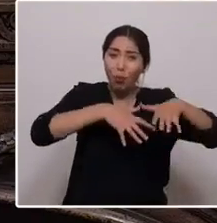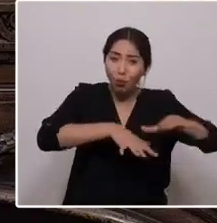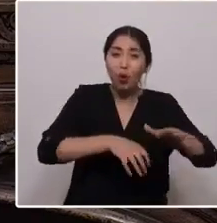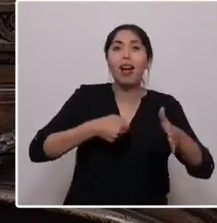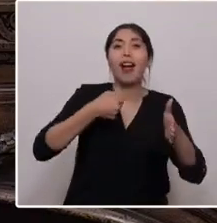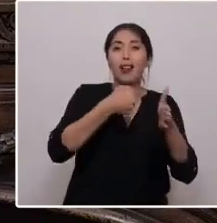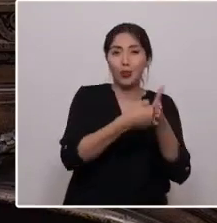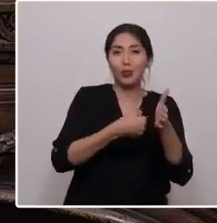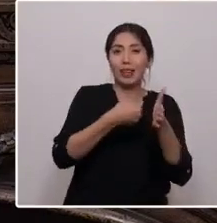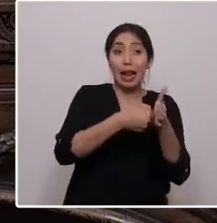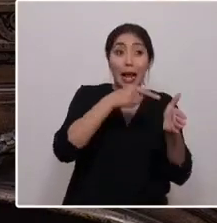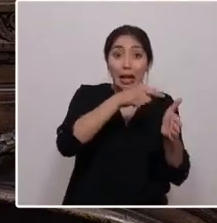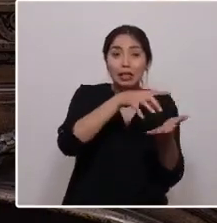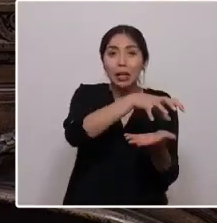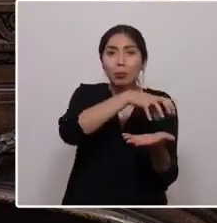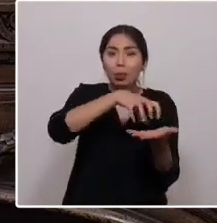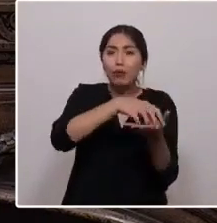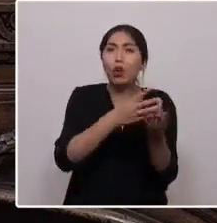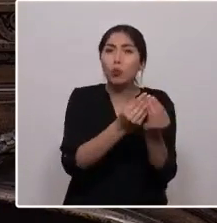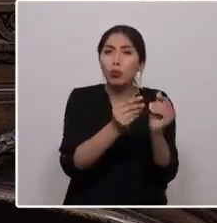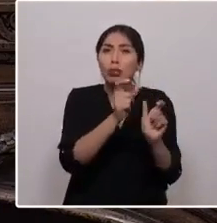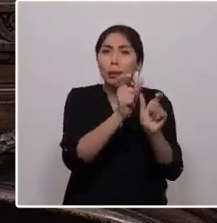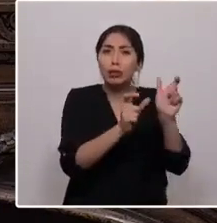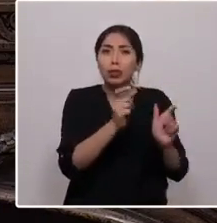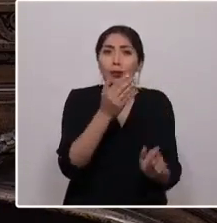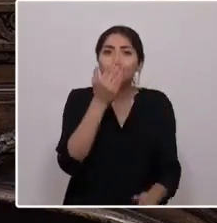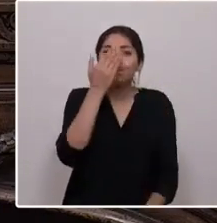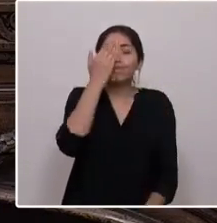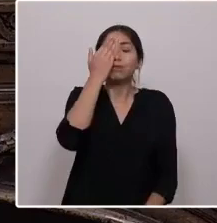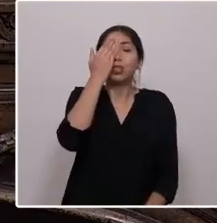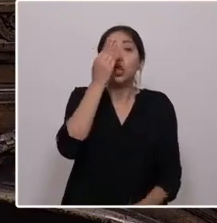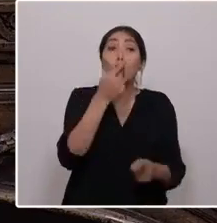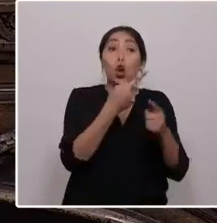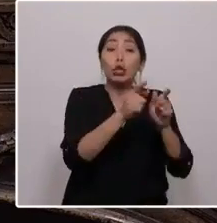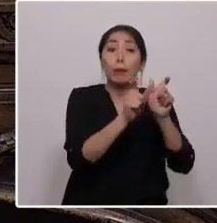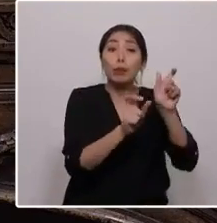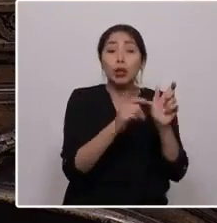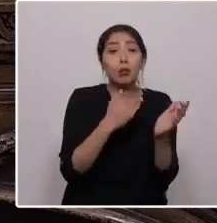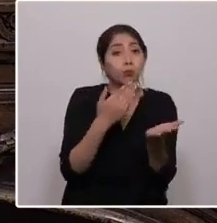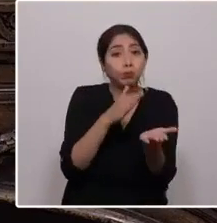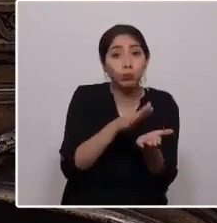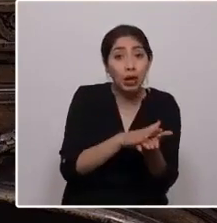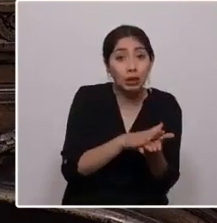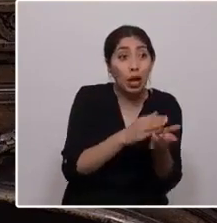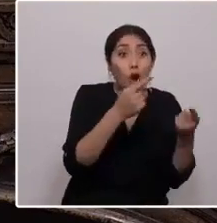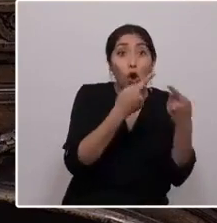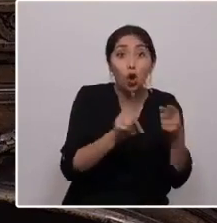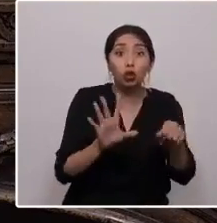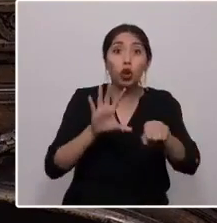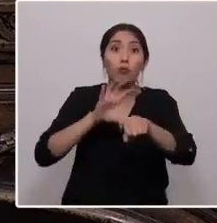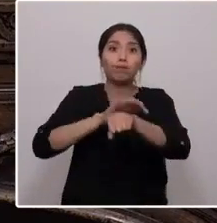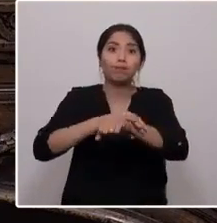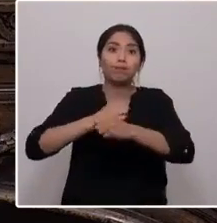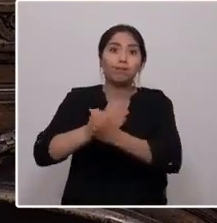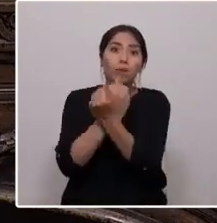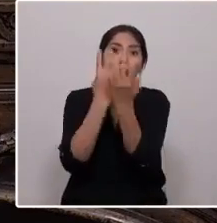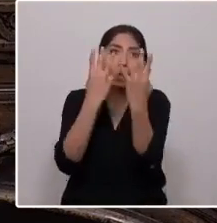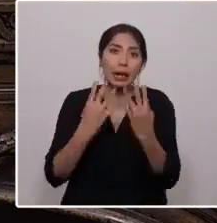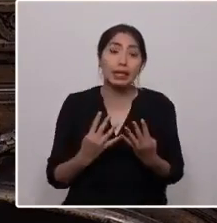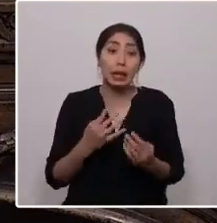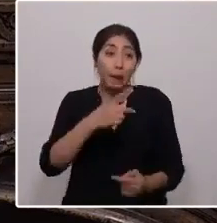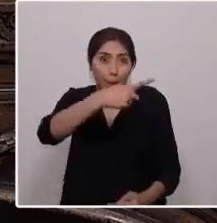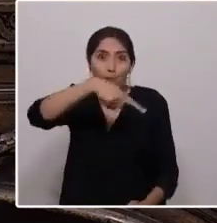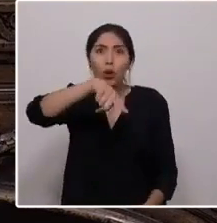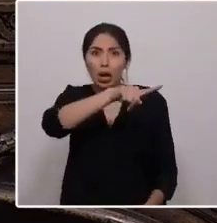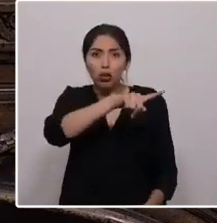donde muchos fueron mutilados, otros perdieron la vida, otros se encuentran en las cárceles. Por ellos y por ellas, estamos